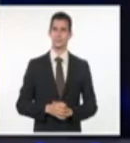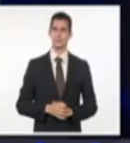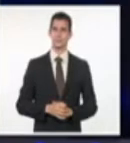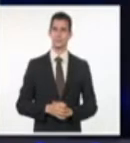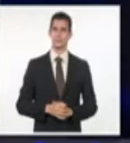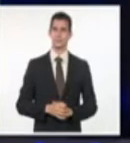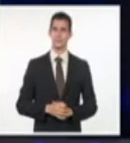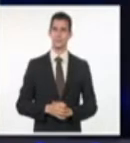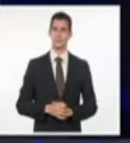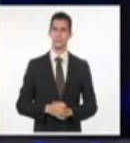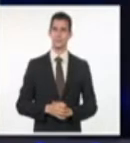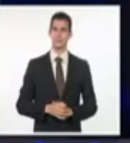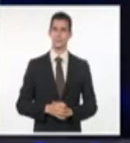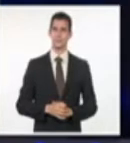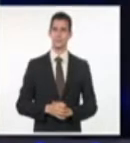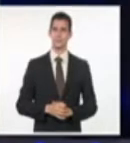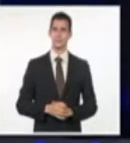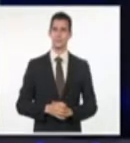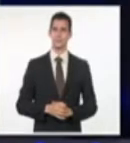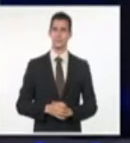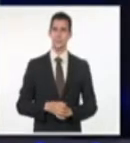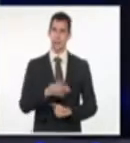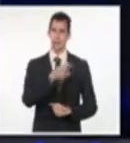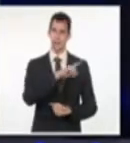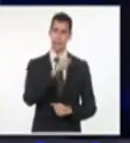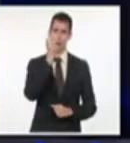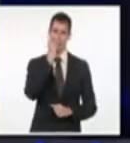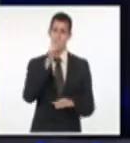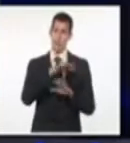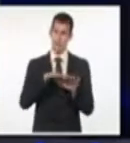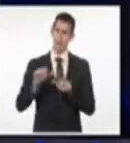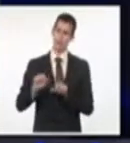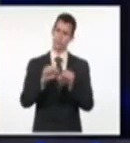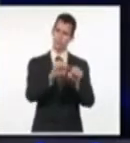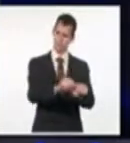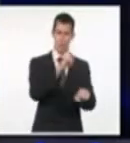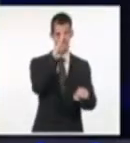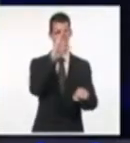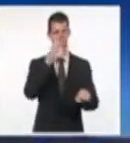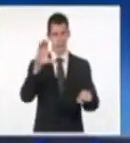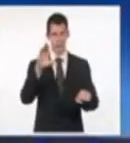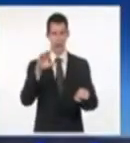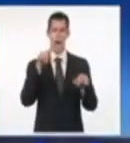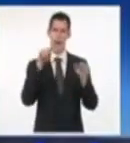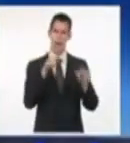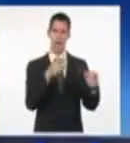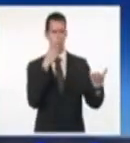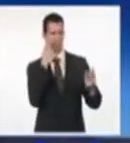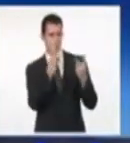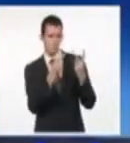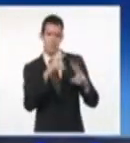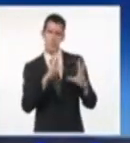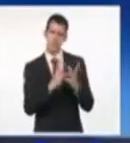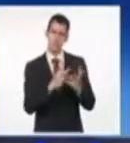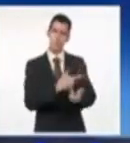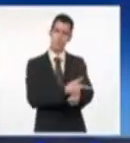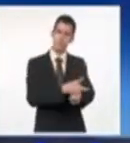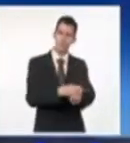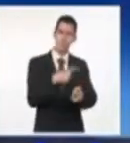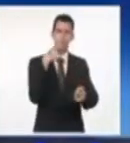arrojaron sus análisis en el día de ayer. Pero ¿qué es lo que pasa? Que la farsa circense no termina realmente con este hombre.